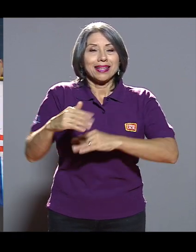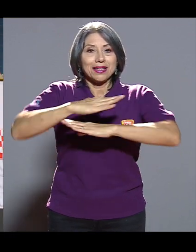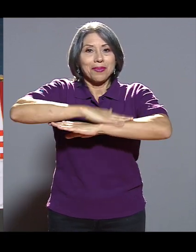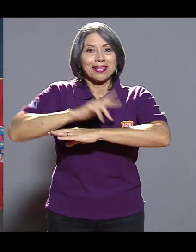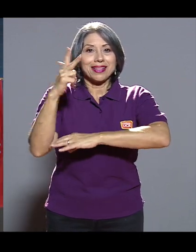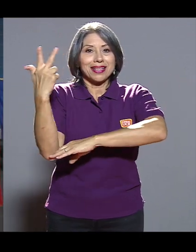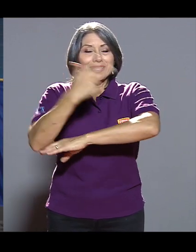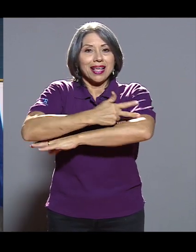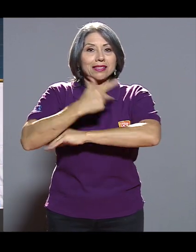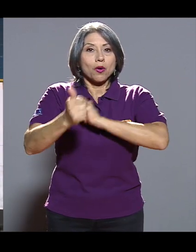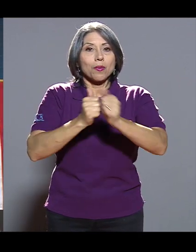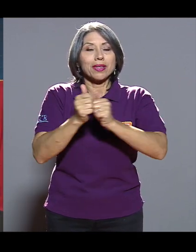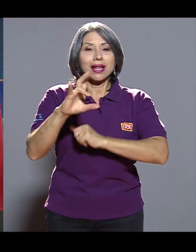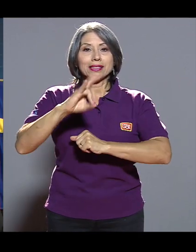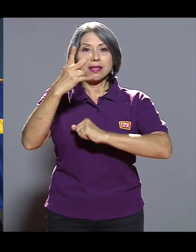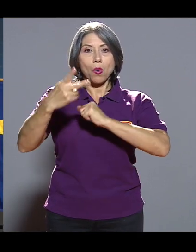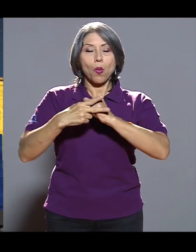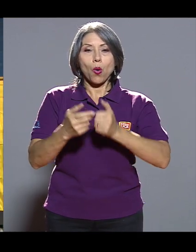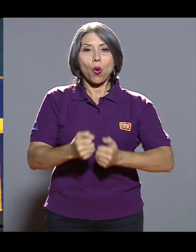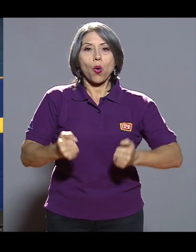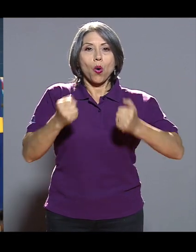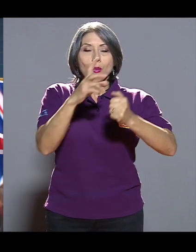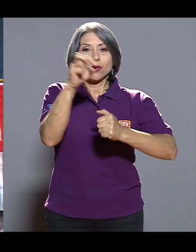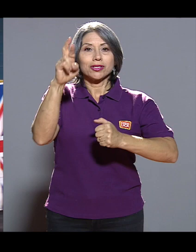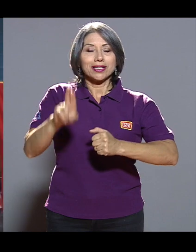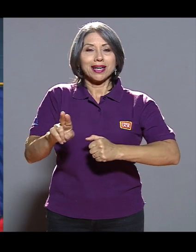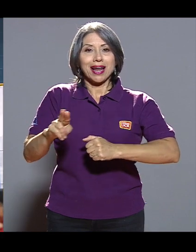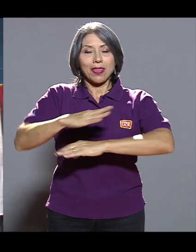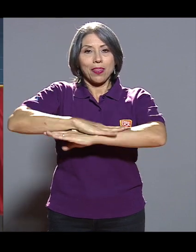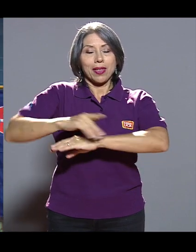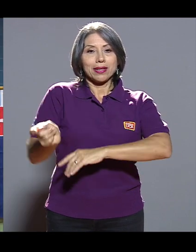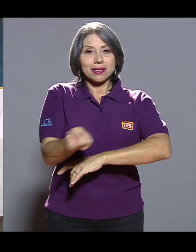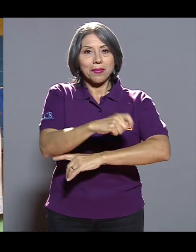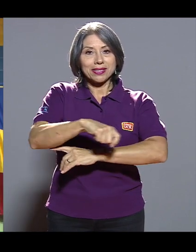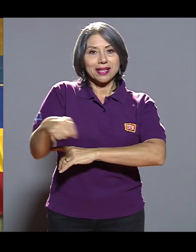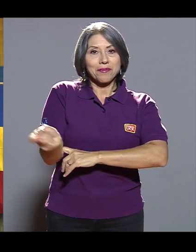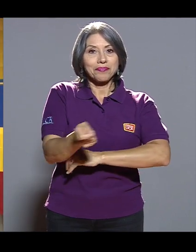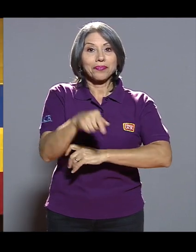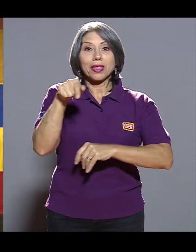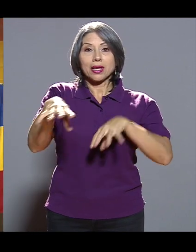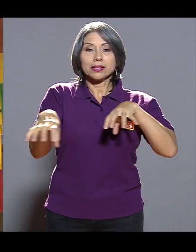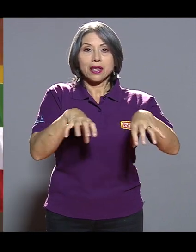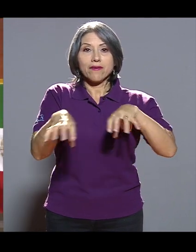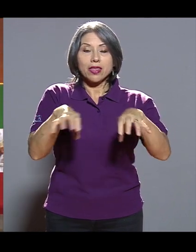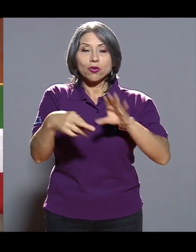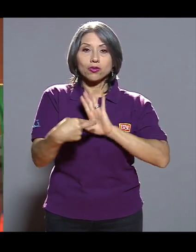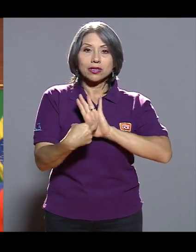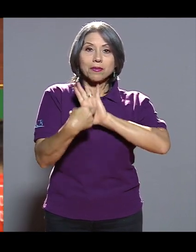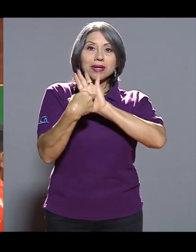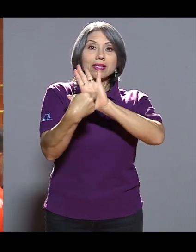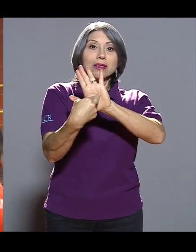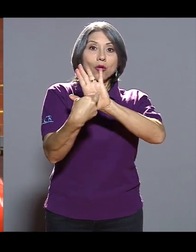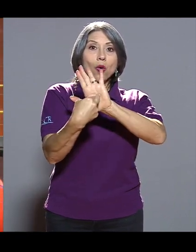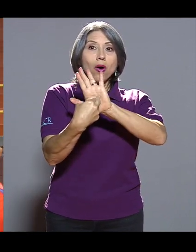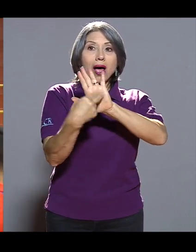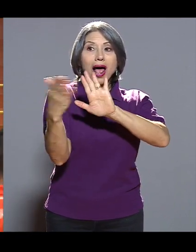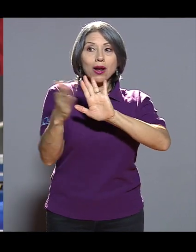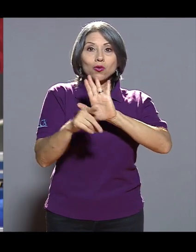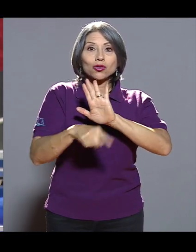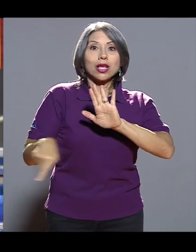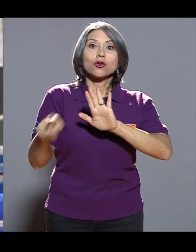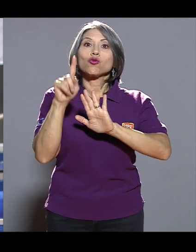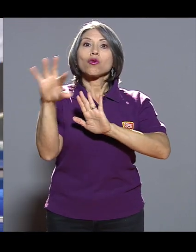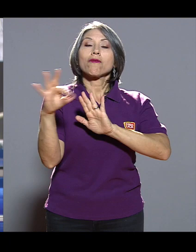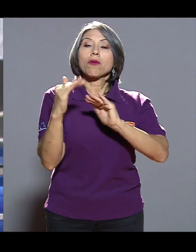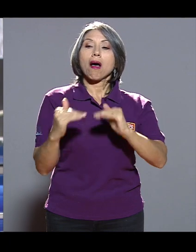competir en la séptima edición de la Copa Costa Rica de Tenis de Mesa. Este evento representó para algunos un escalón